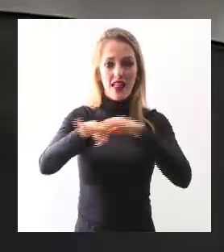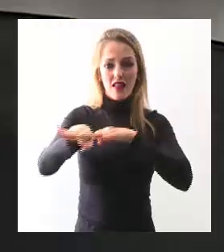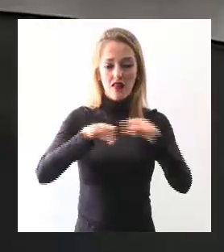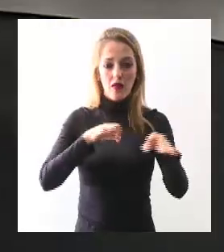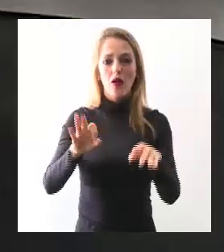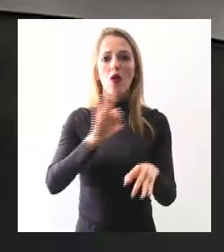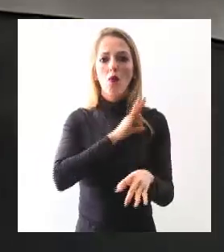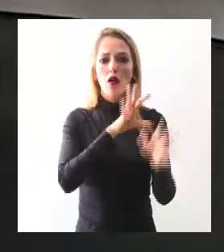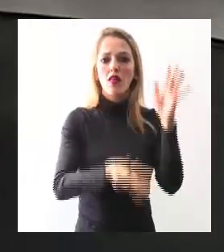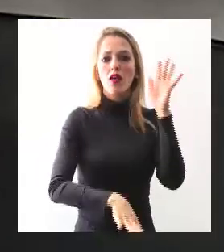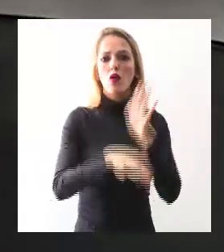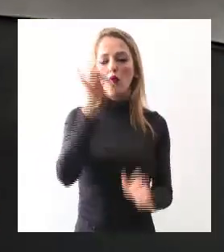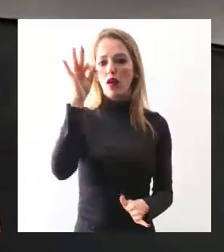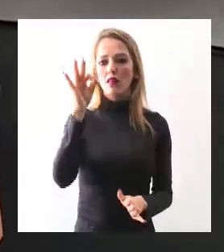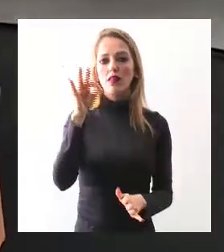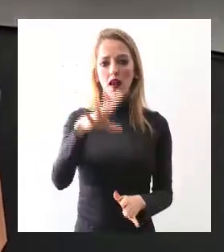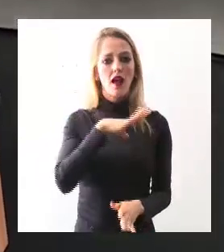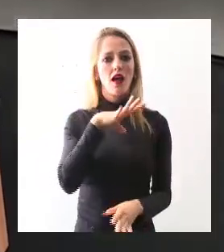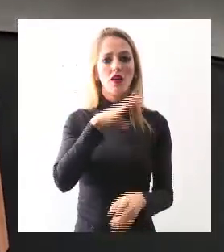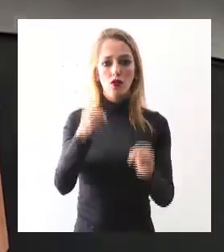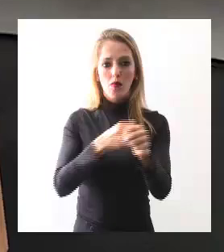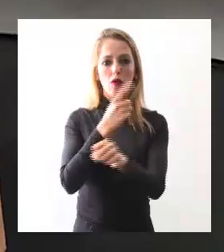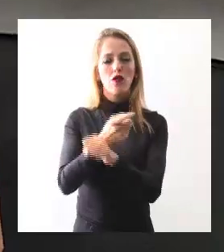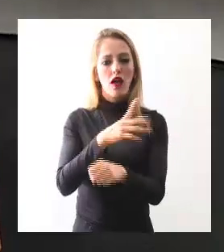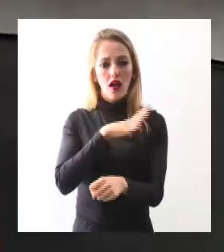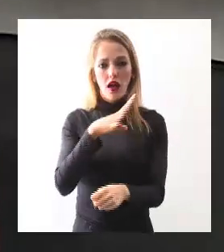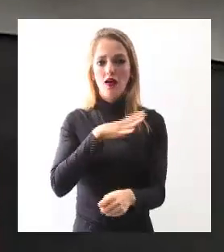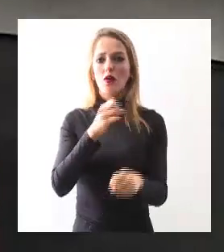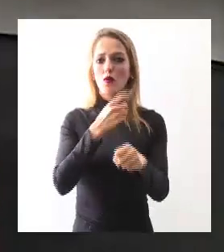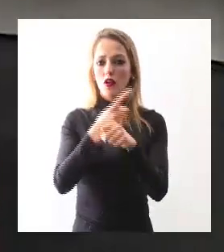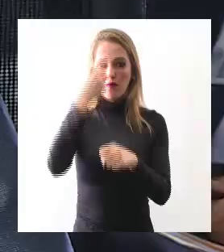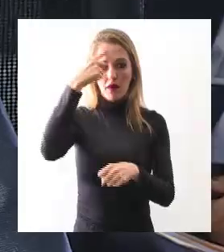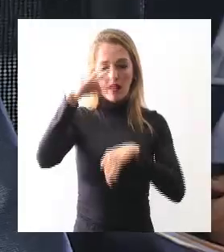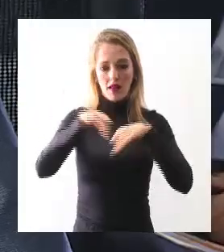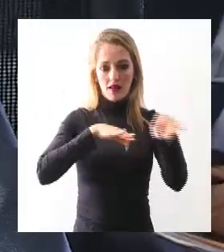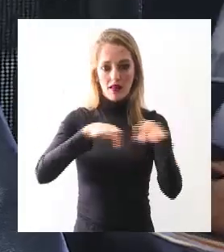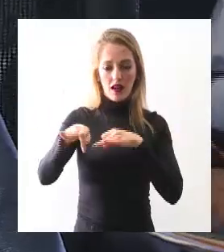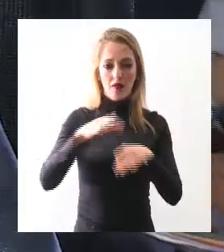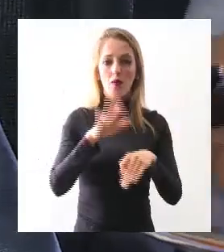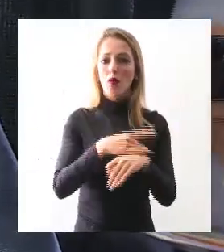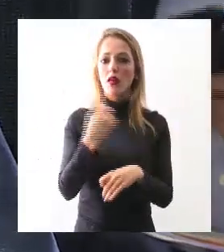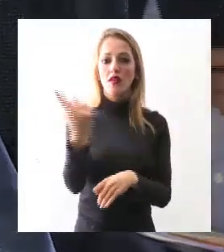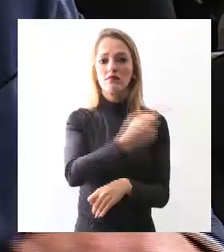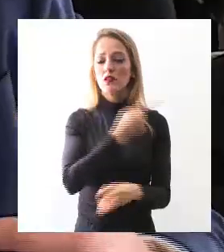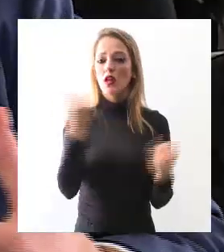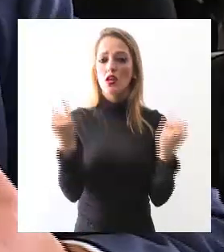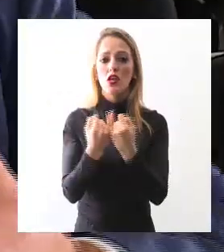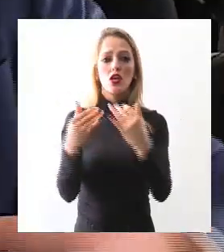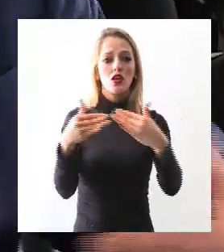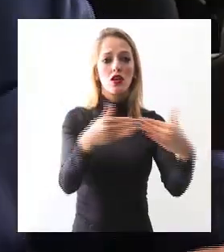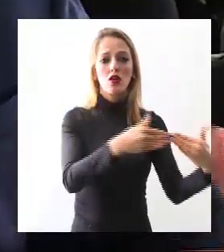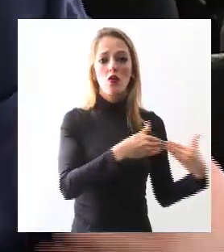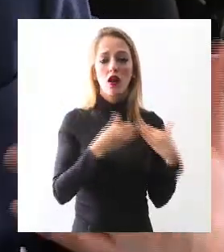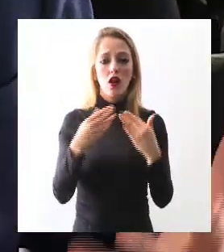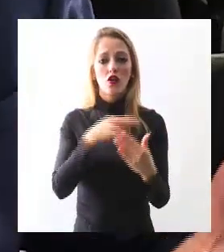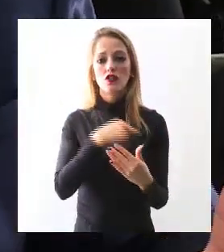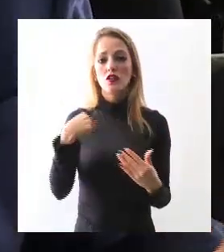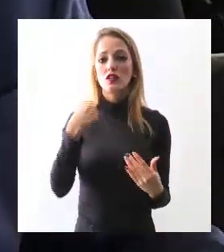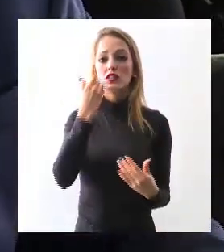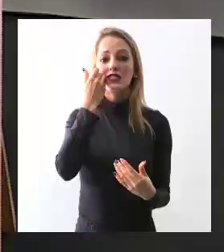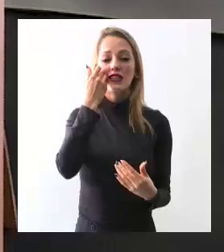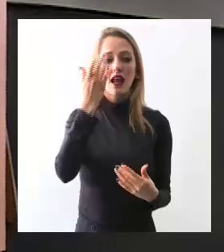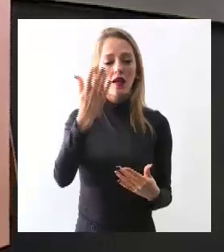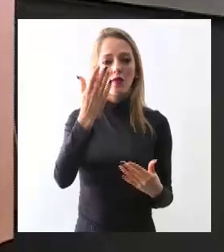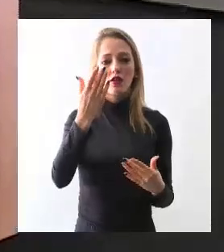buena oportunidad porque todos somos importantes, porque todos queremos tener el piso parejo y queremos accesibilidad universal